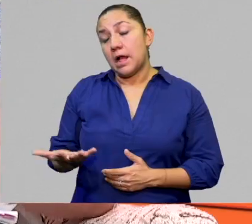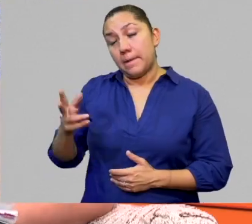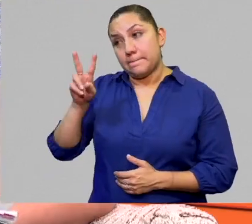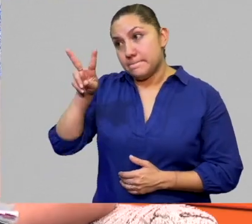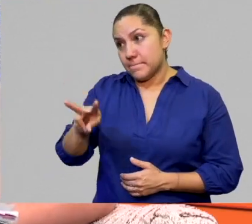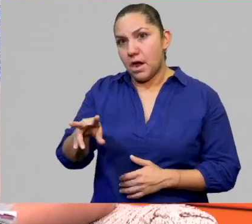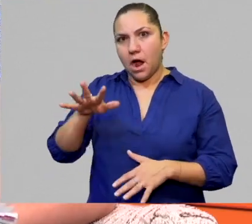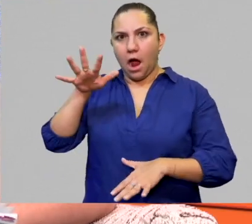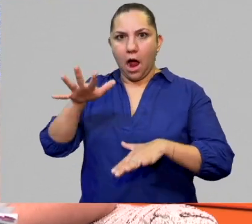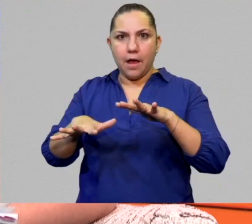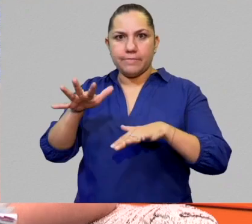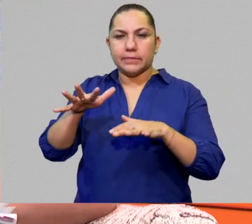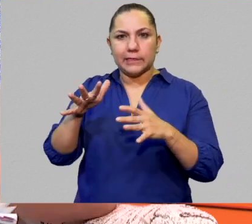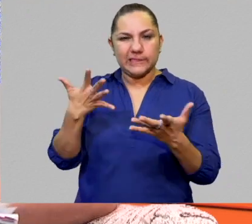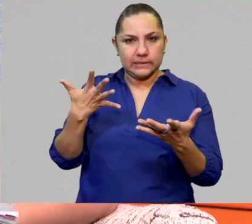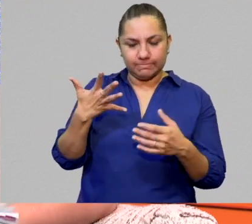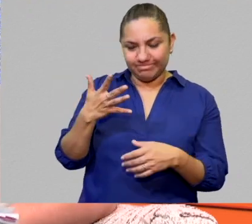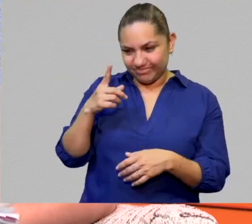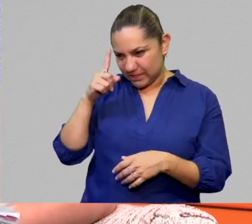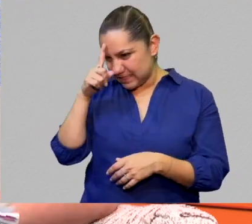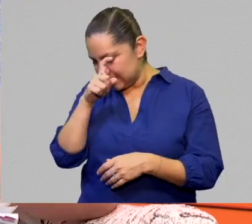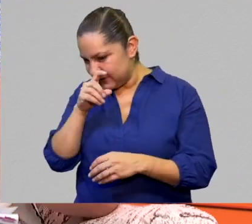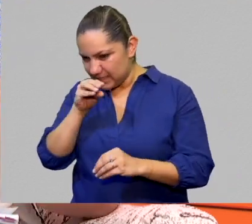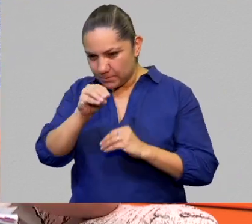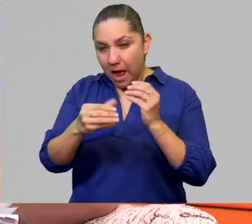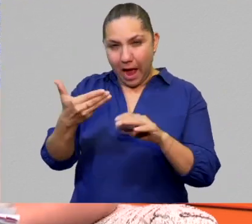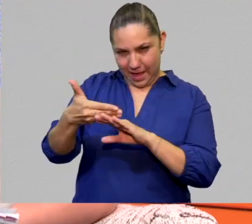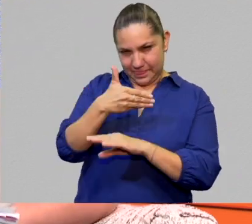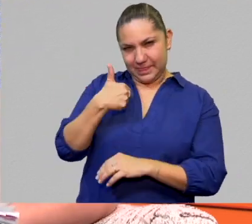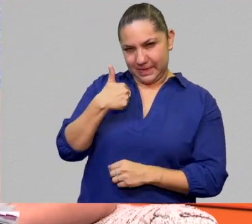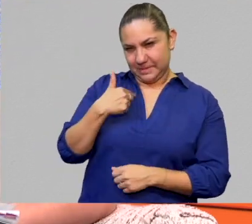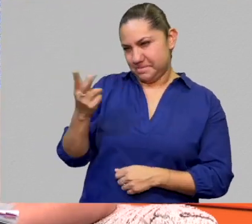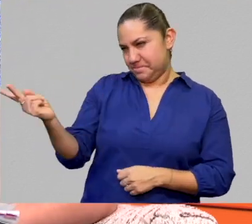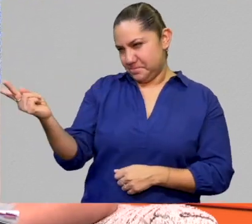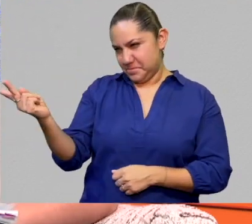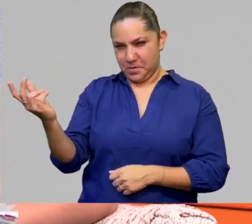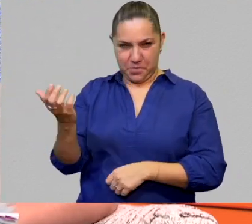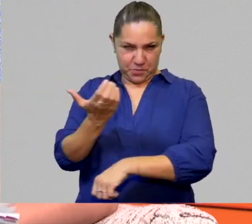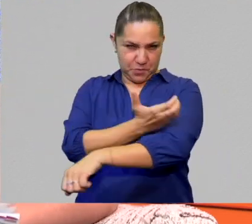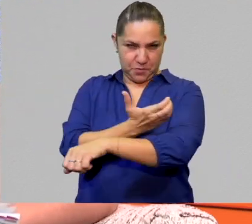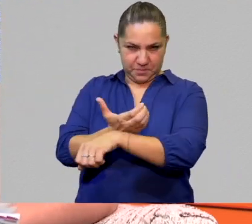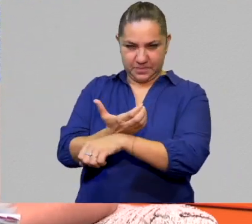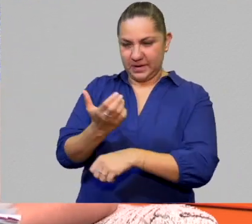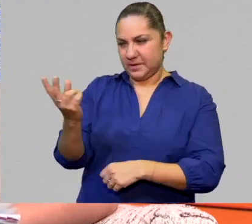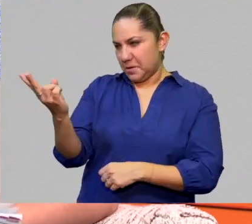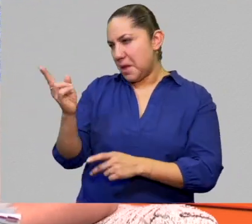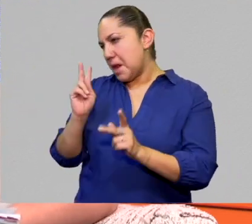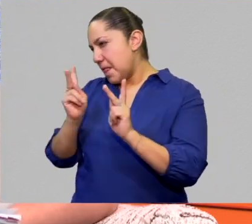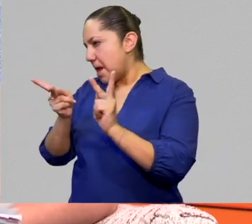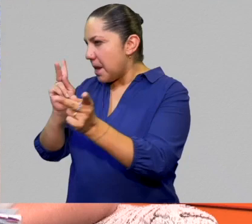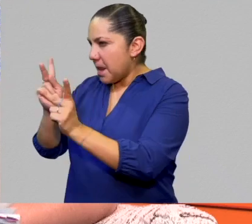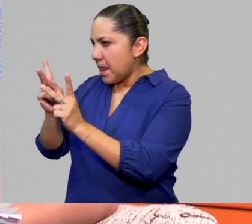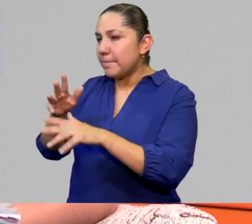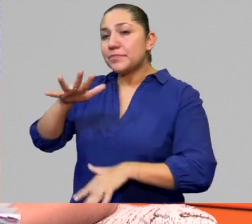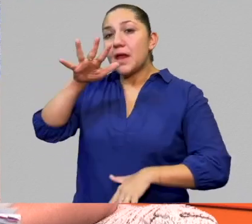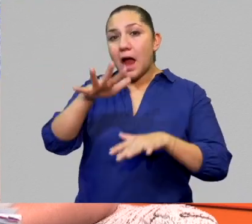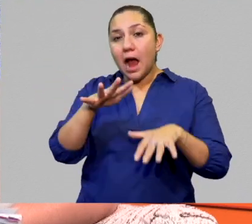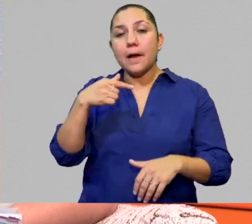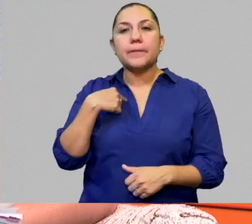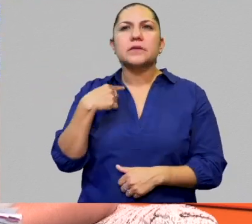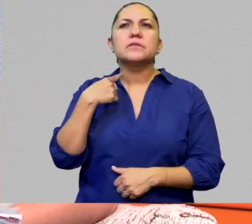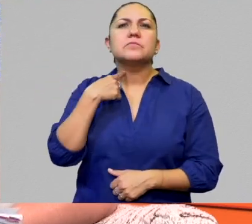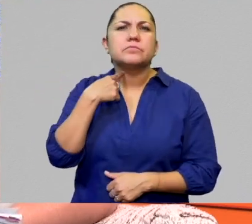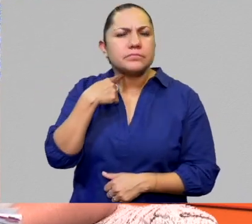Justo hablábamos hace un ratito con el maestro Juan Gregorio y el compañero Juan Mario, respecto a que muchas veces los tonos,